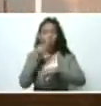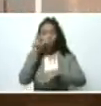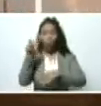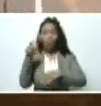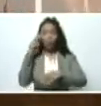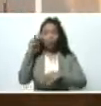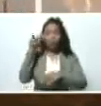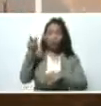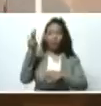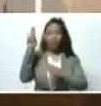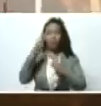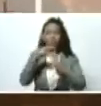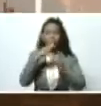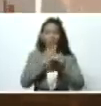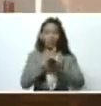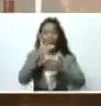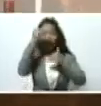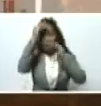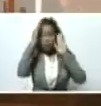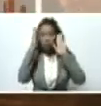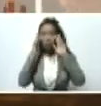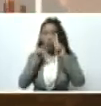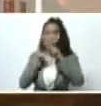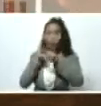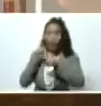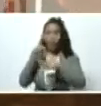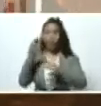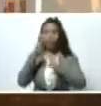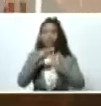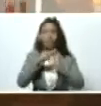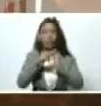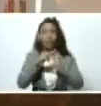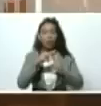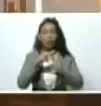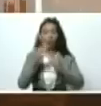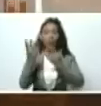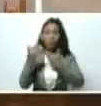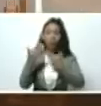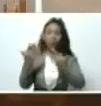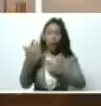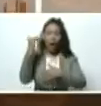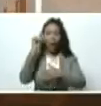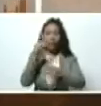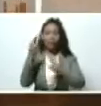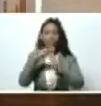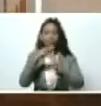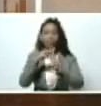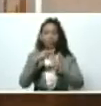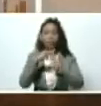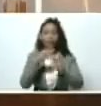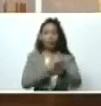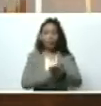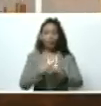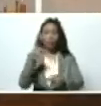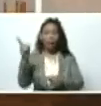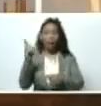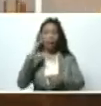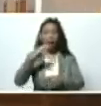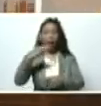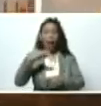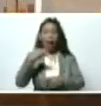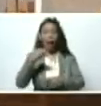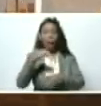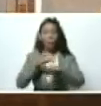pendientes del Táchira, siempre muy pendientes del Táchira. Táchira, a me corre sangre táchirense. Táchirense, de ahí de Capacho Viejo,